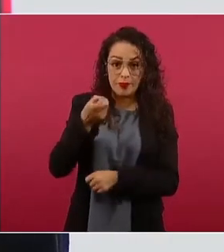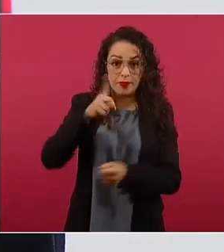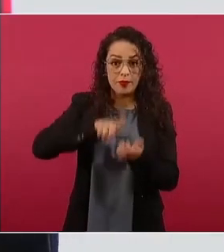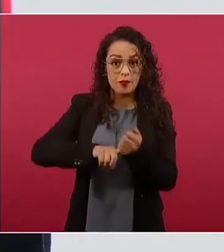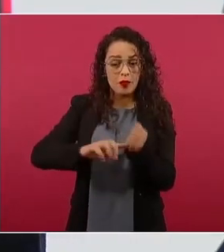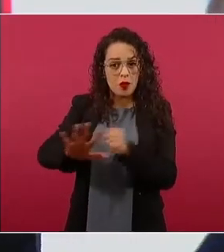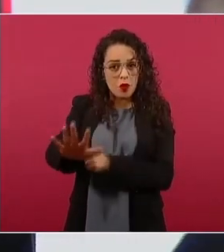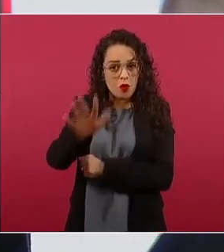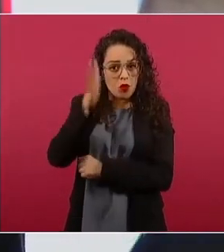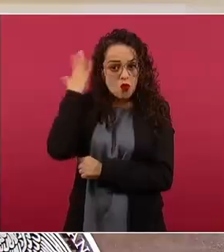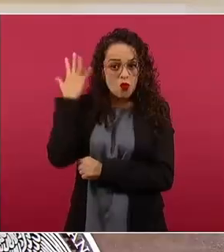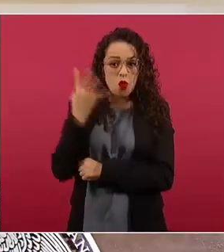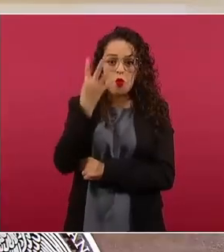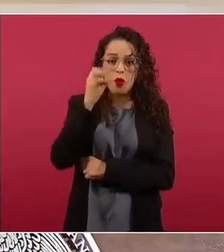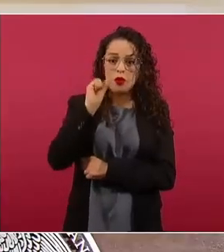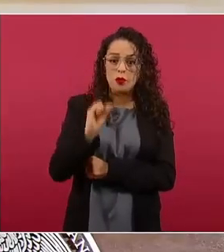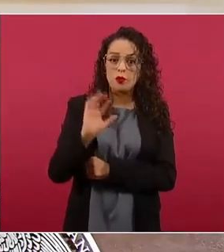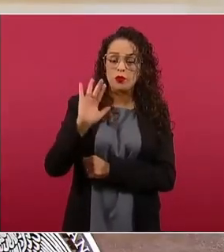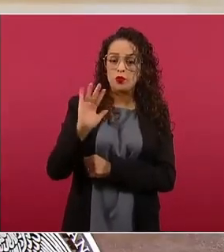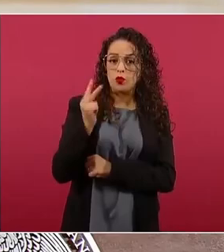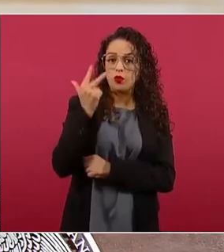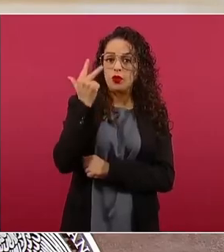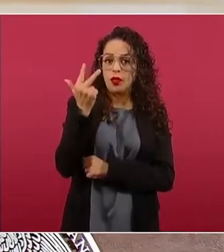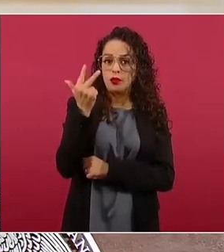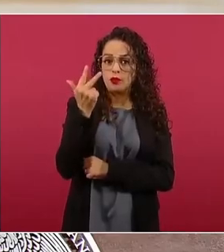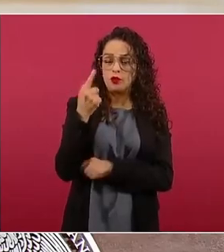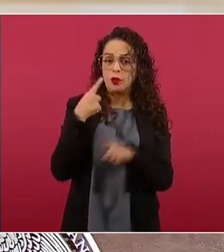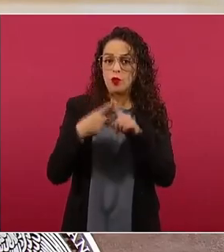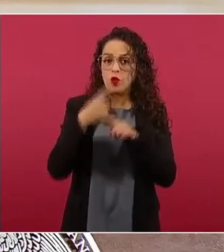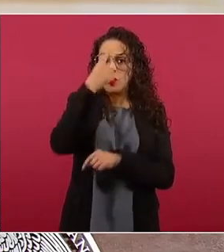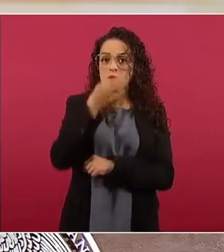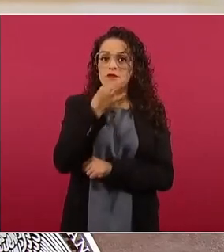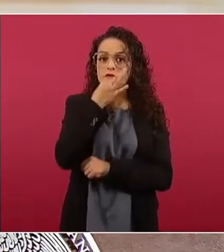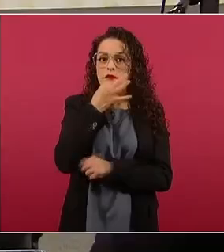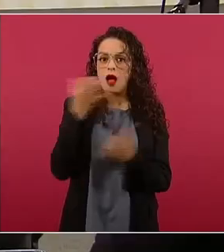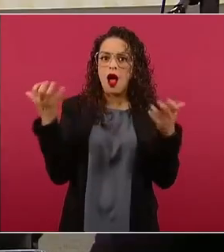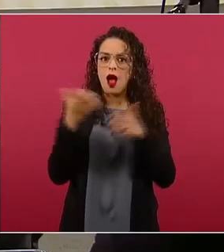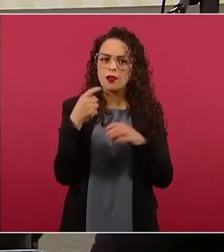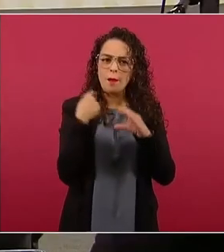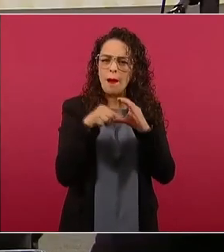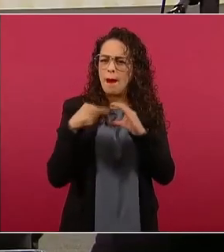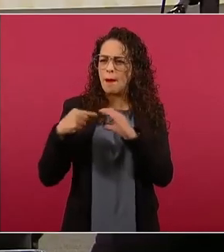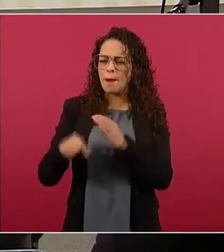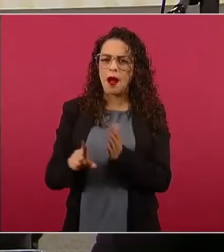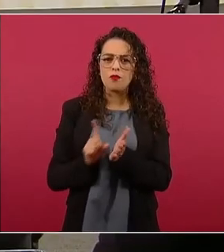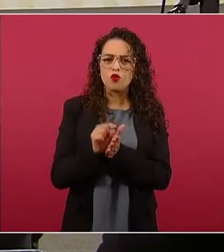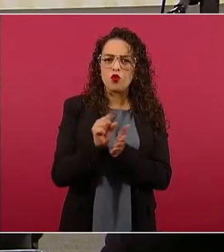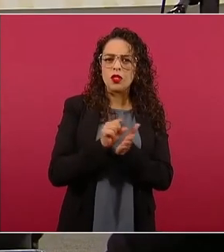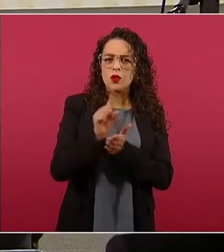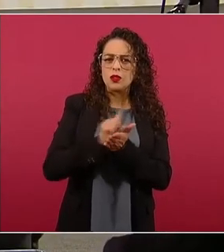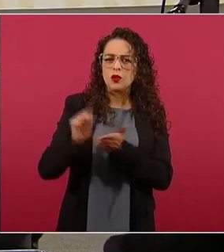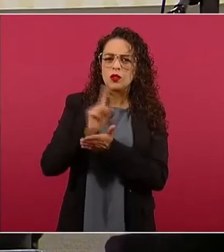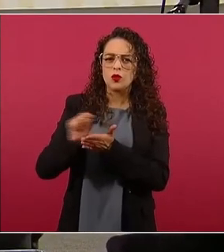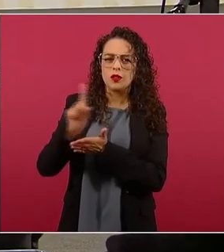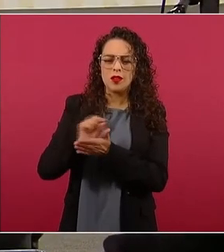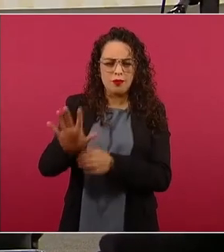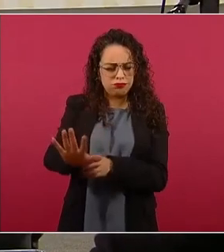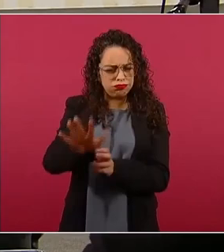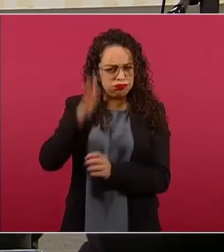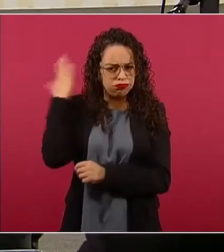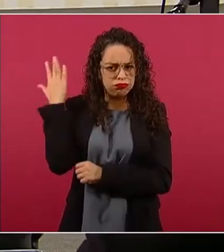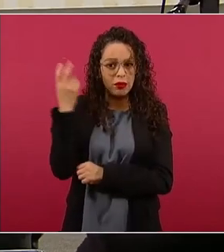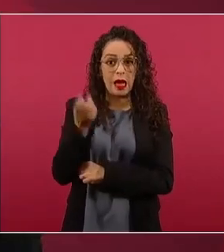4.58 retuits por minuto. Como explicábamos la semana pasada, son ráfagas para